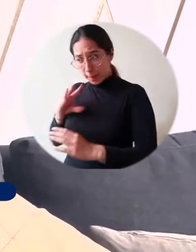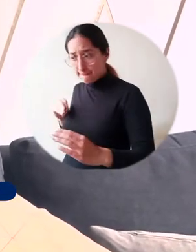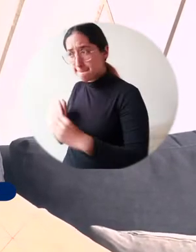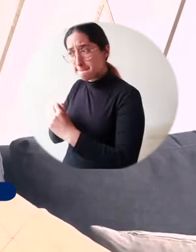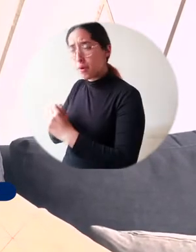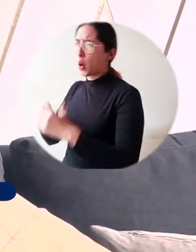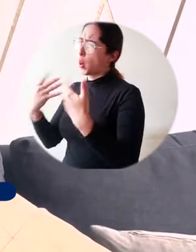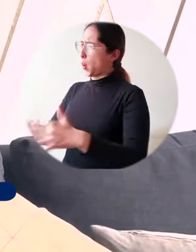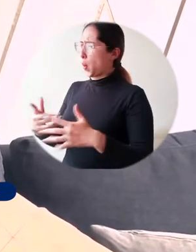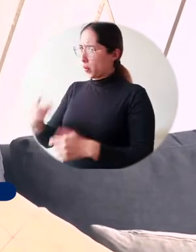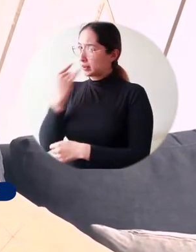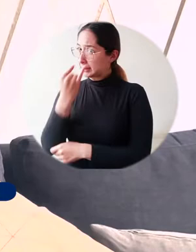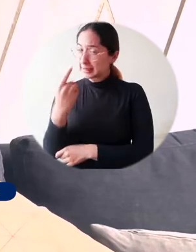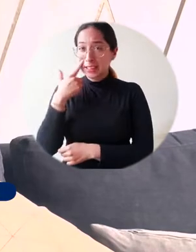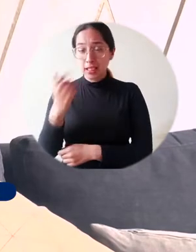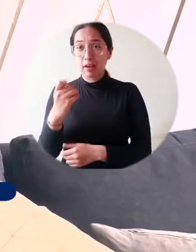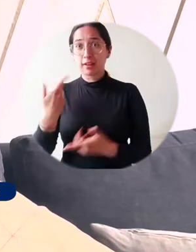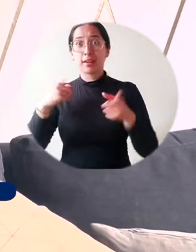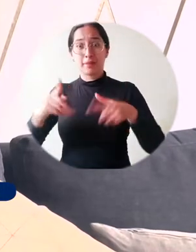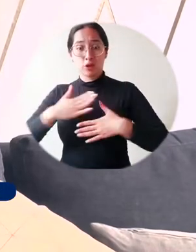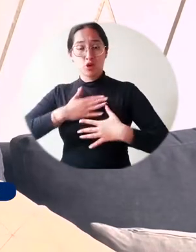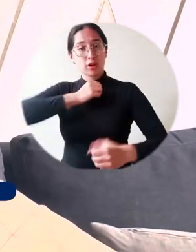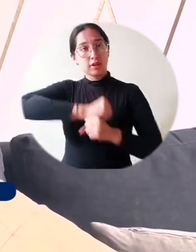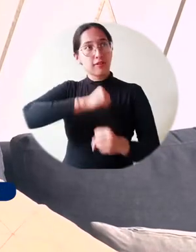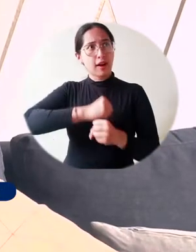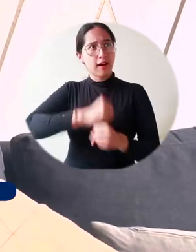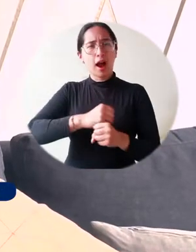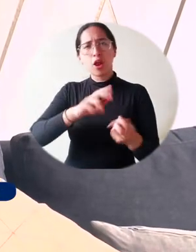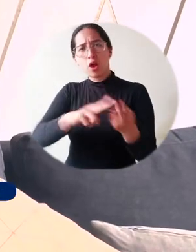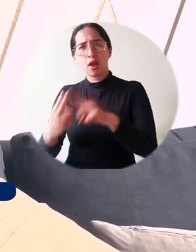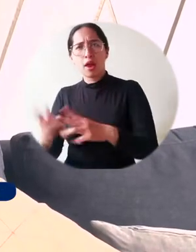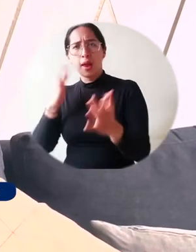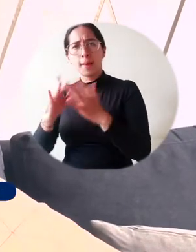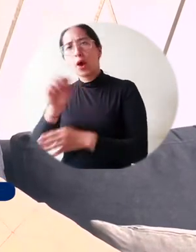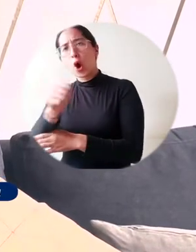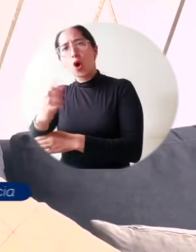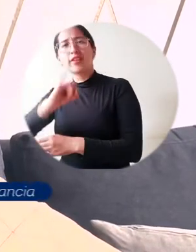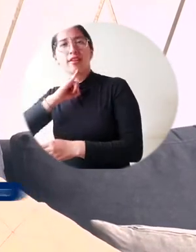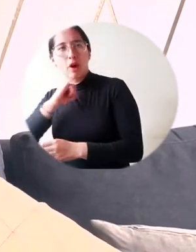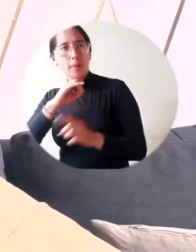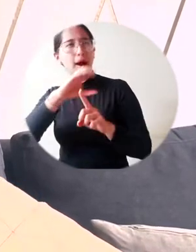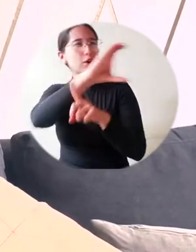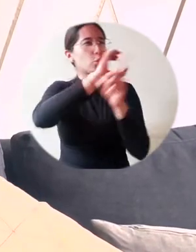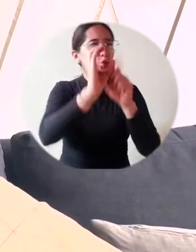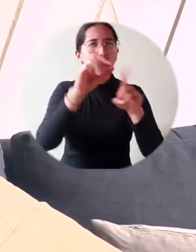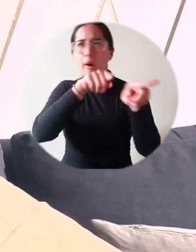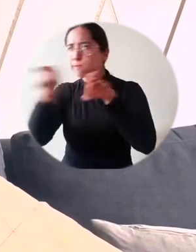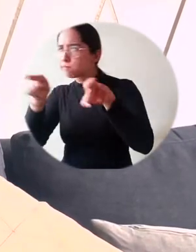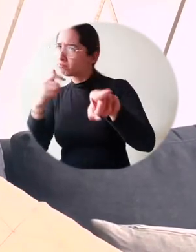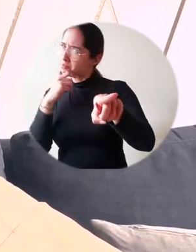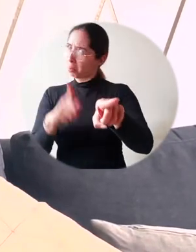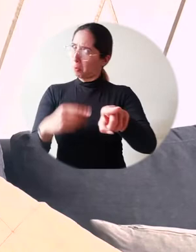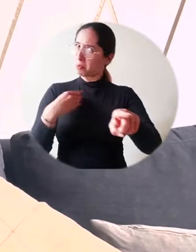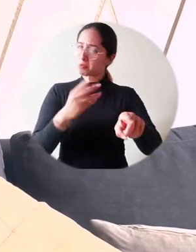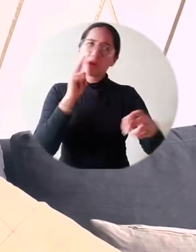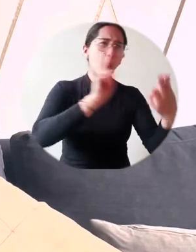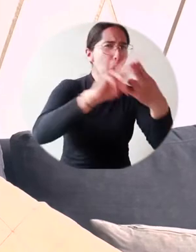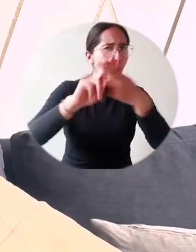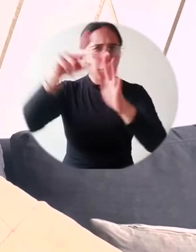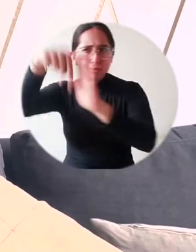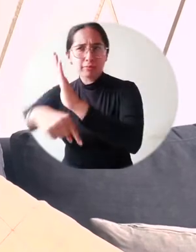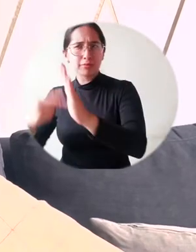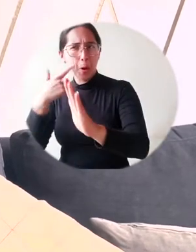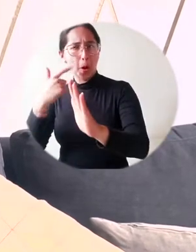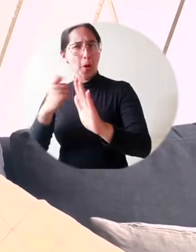adaptación la verdad es que evolucionó bastante, pude hacer trabajos en otro idioma, relacionarme con otras personas de otras culturas, entonces